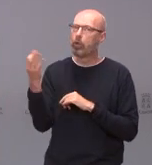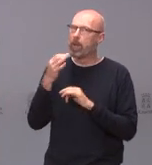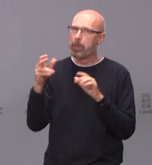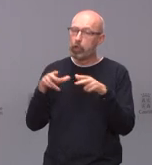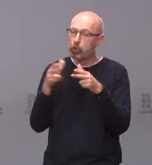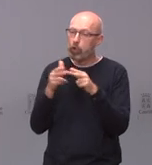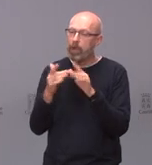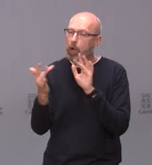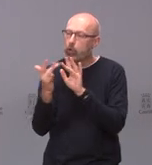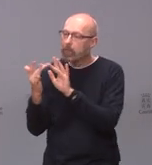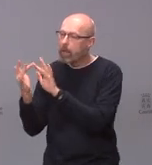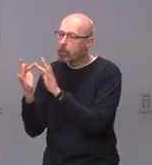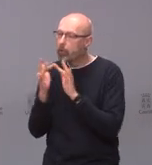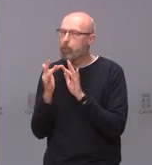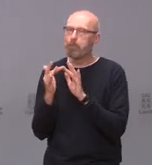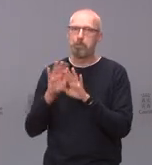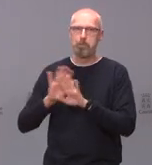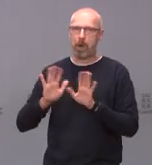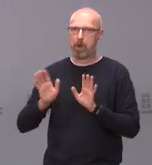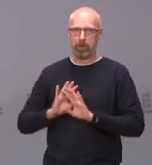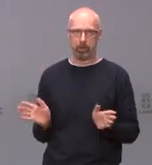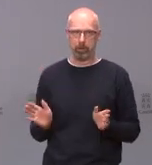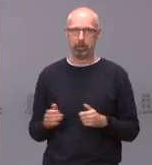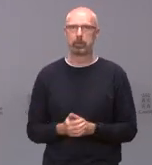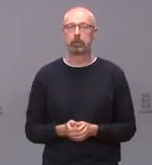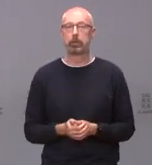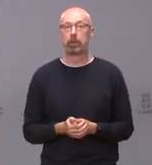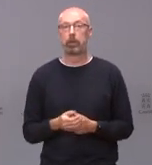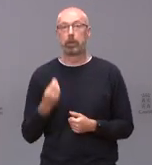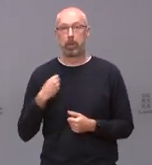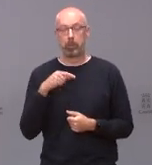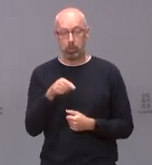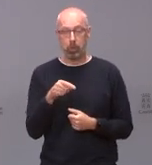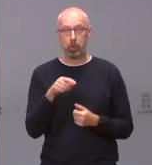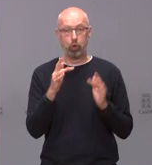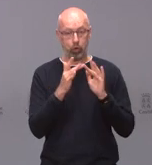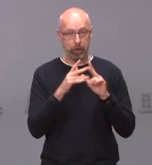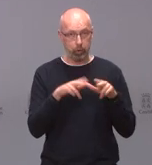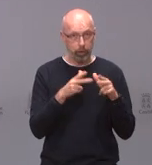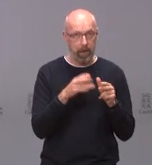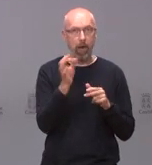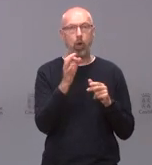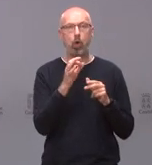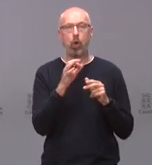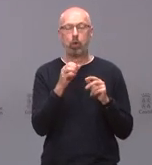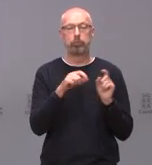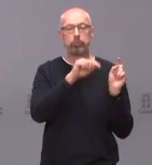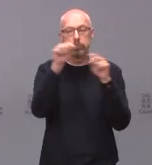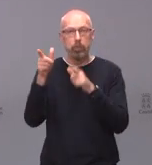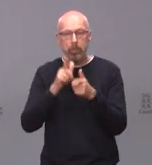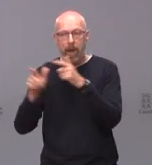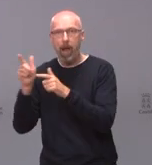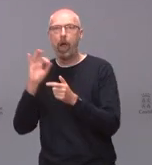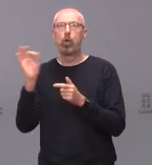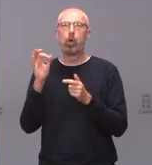el contacto social la movilidad las vacaciones el contacto con desconocidos es lo